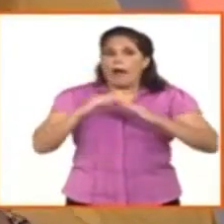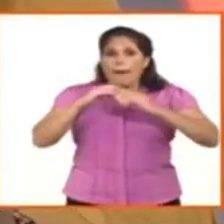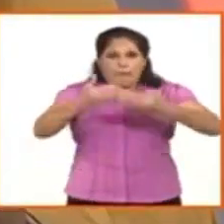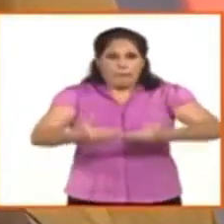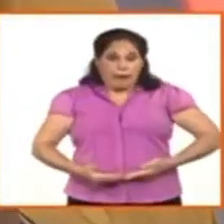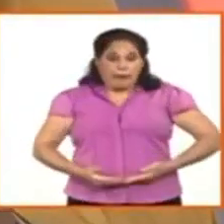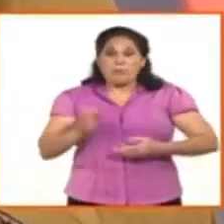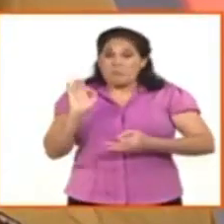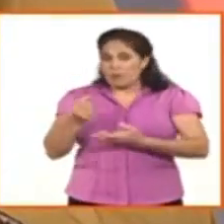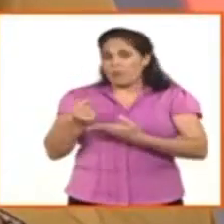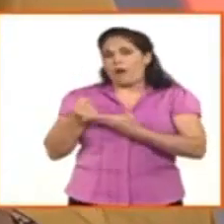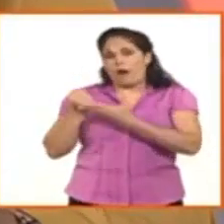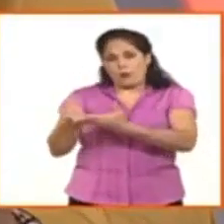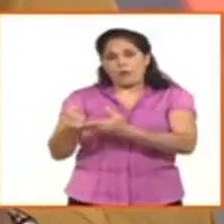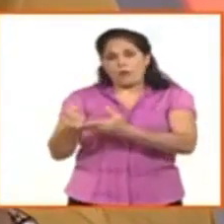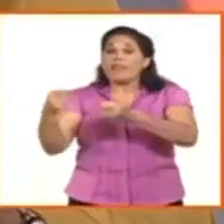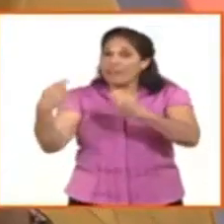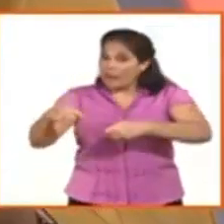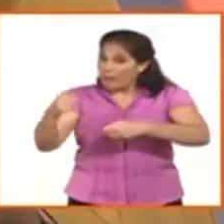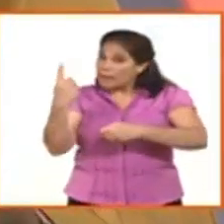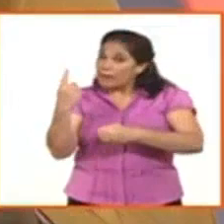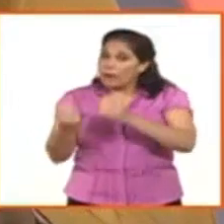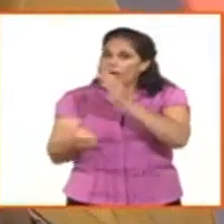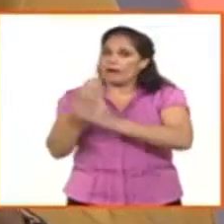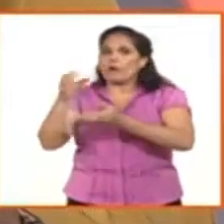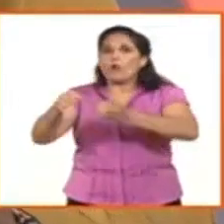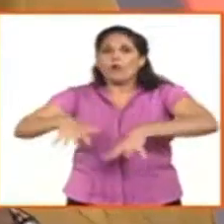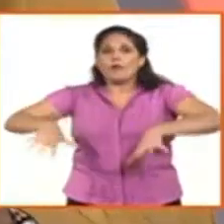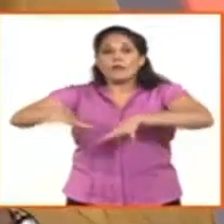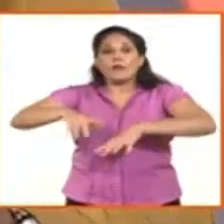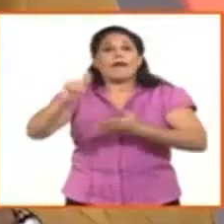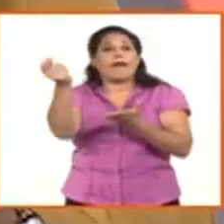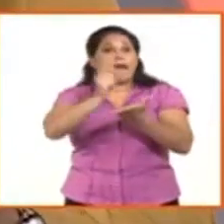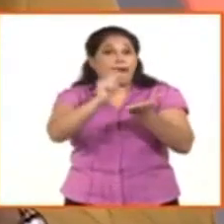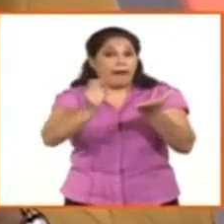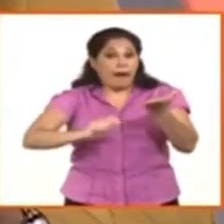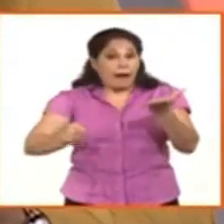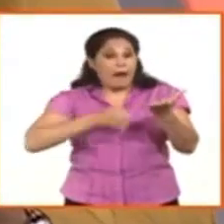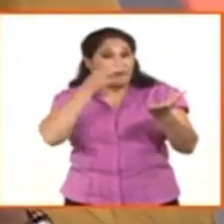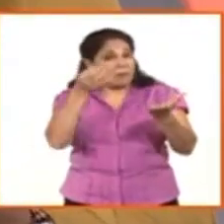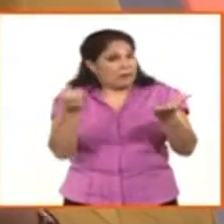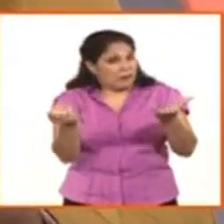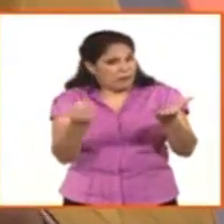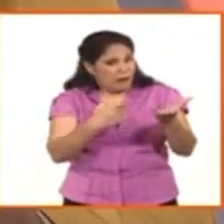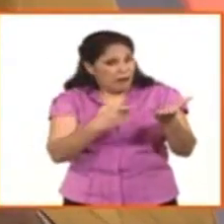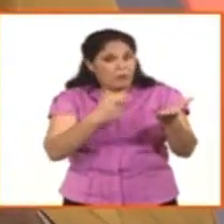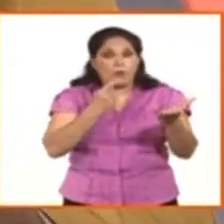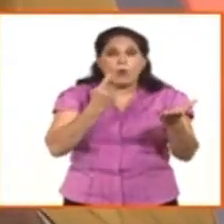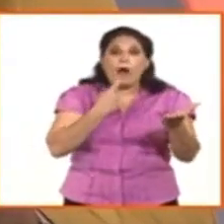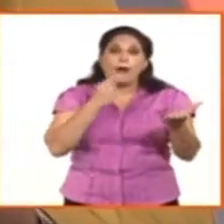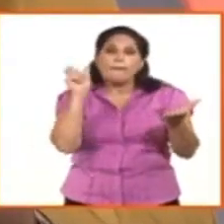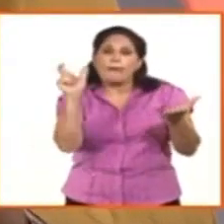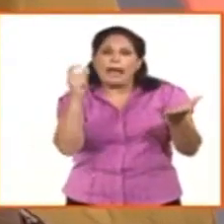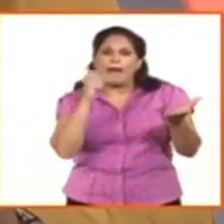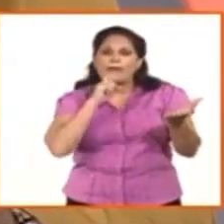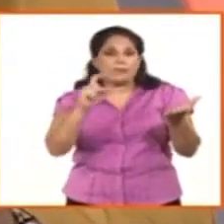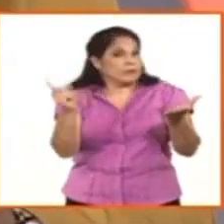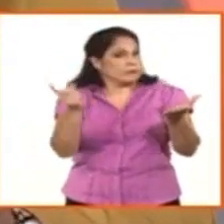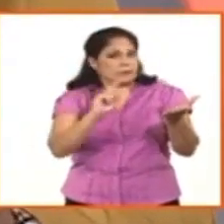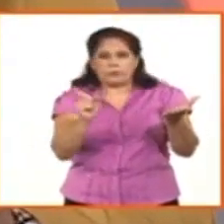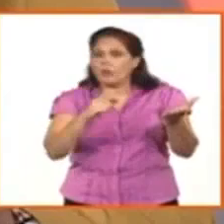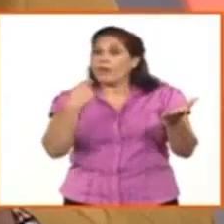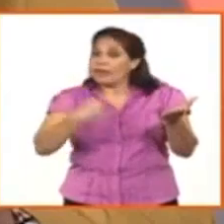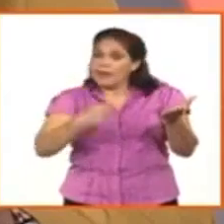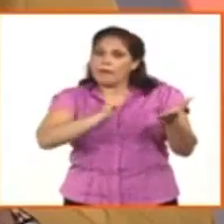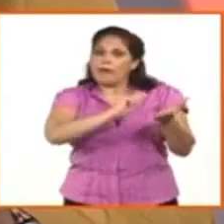Hay que crear las condiciones, hay que escribir los textos, hay que prepararse para ello y el sistema de